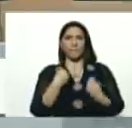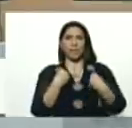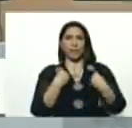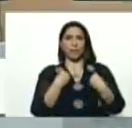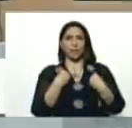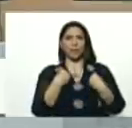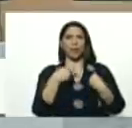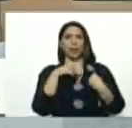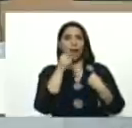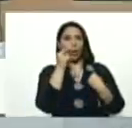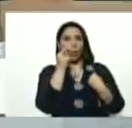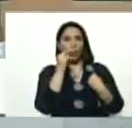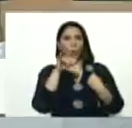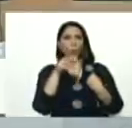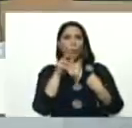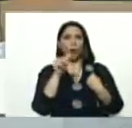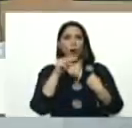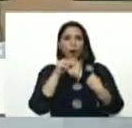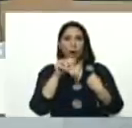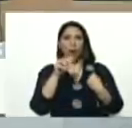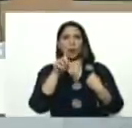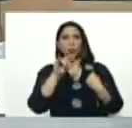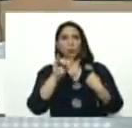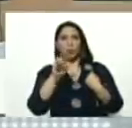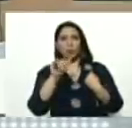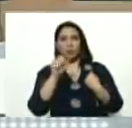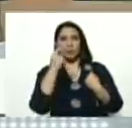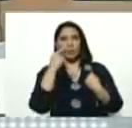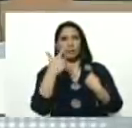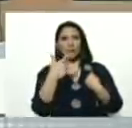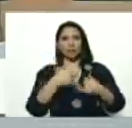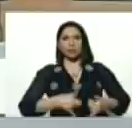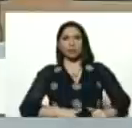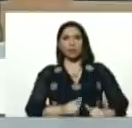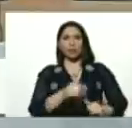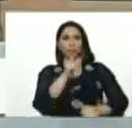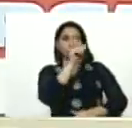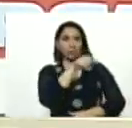la señora Luisa, tienen tres hijos, el señor Juan, no tiene pensión,